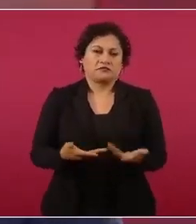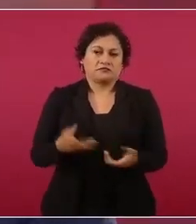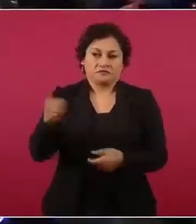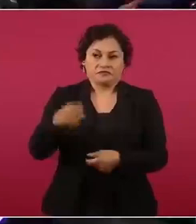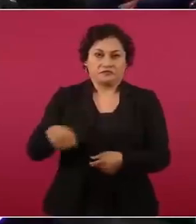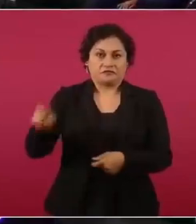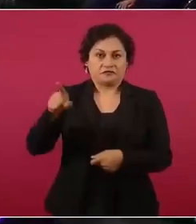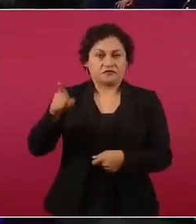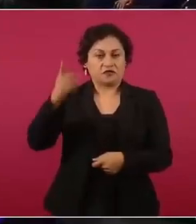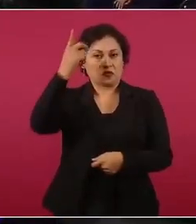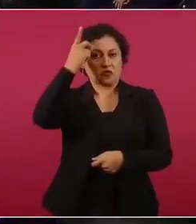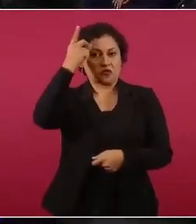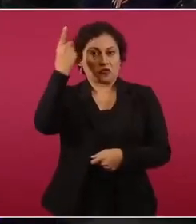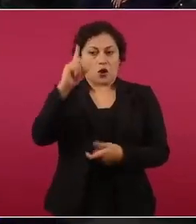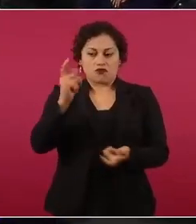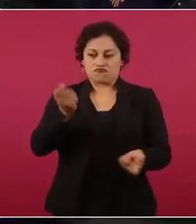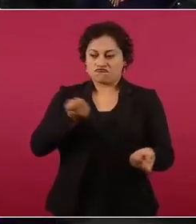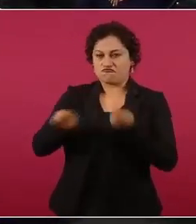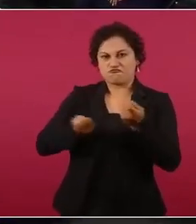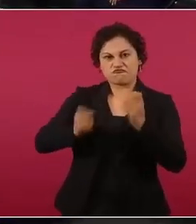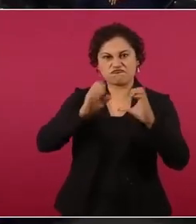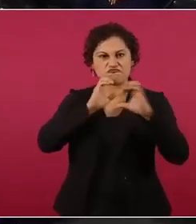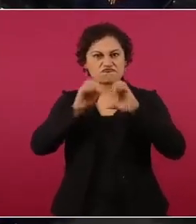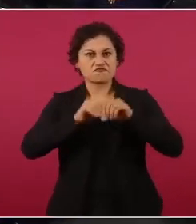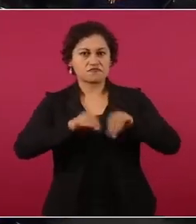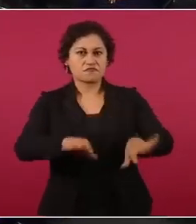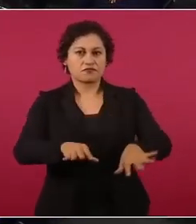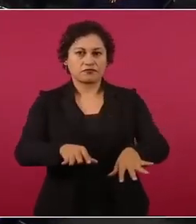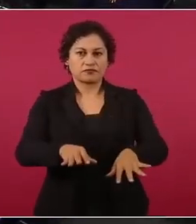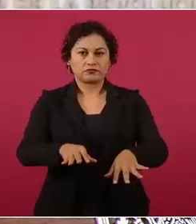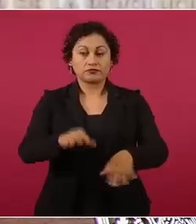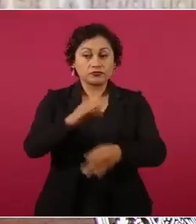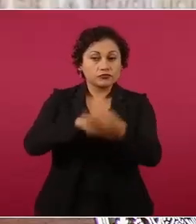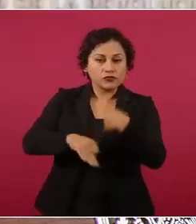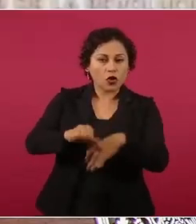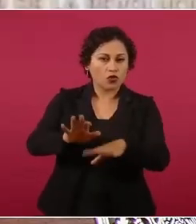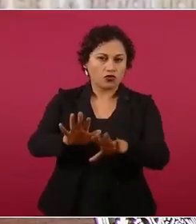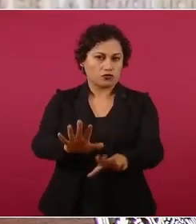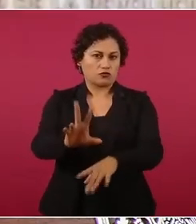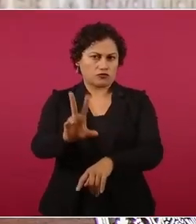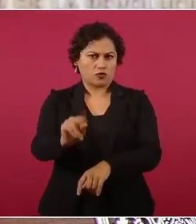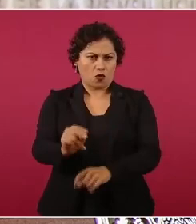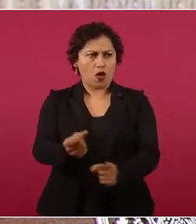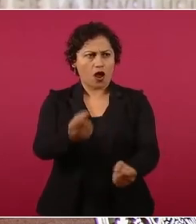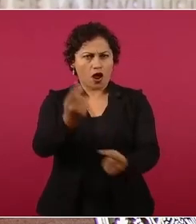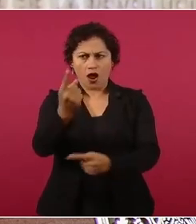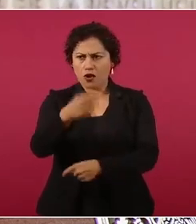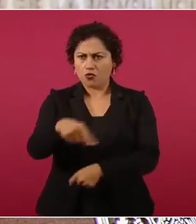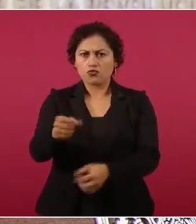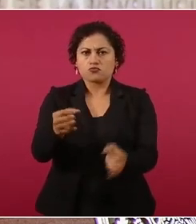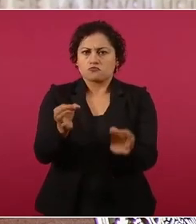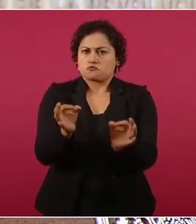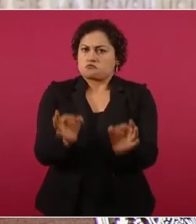medios de información? No todos, porque hay honrosas excepciones.